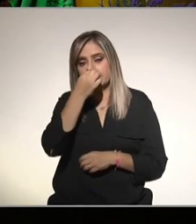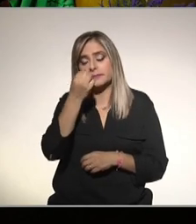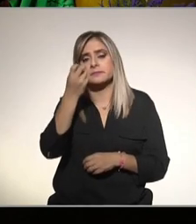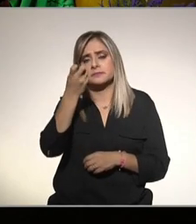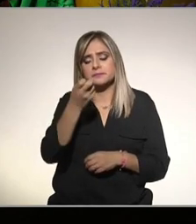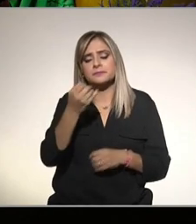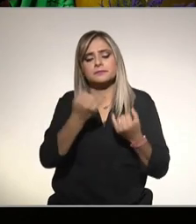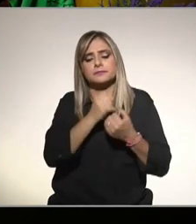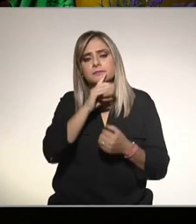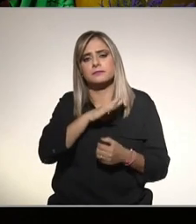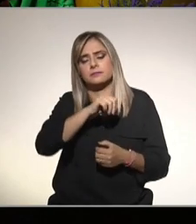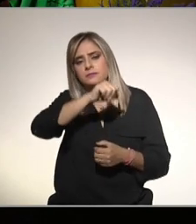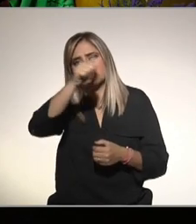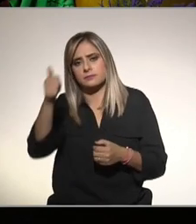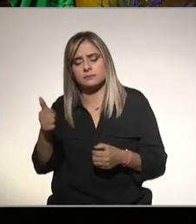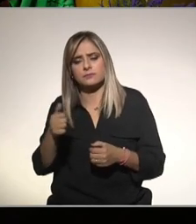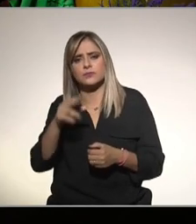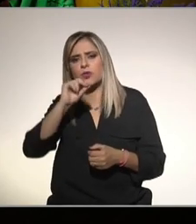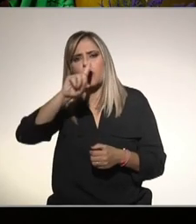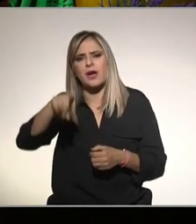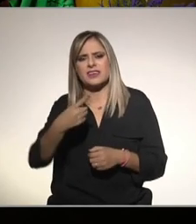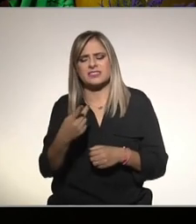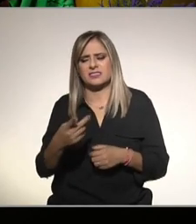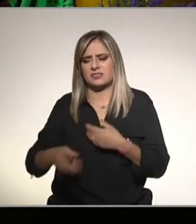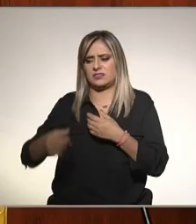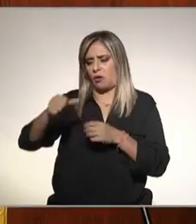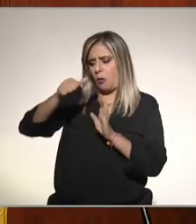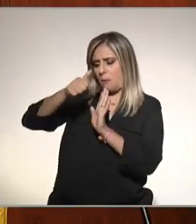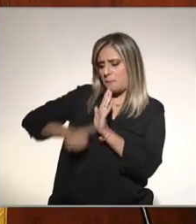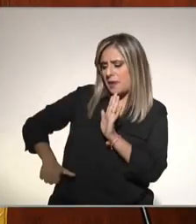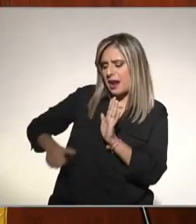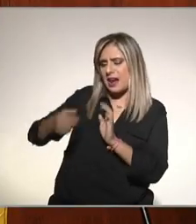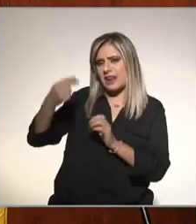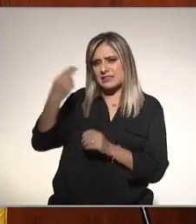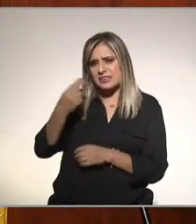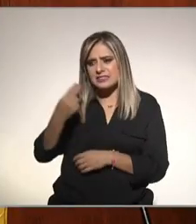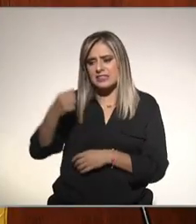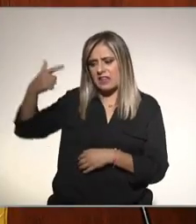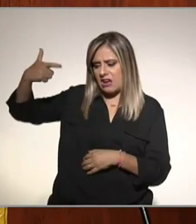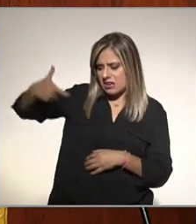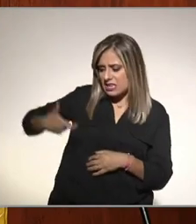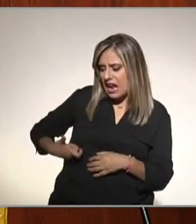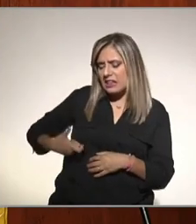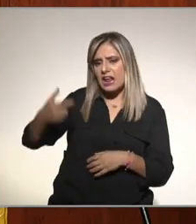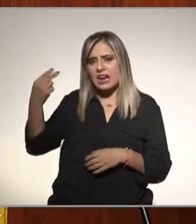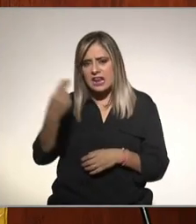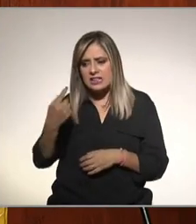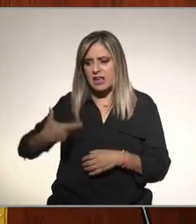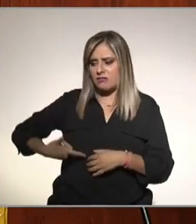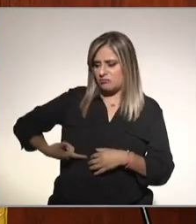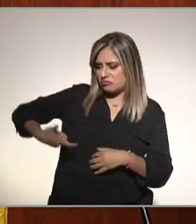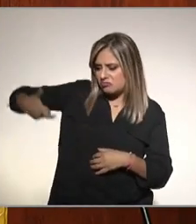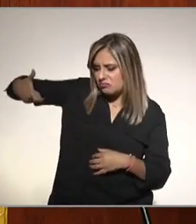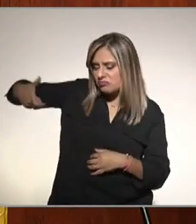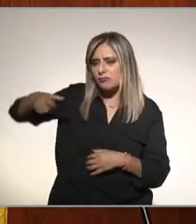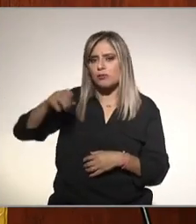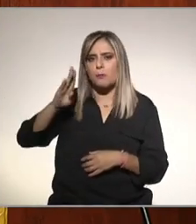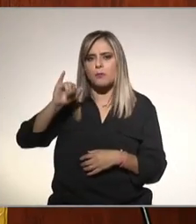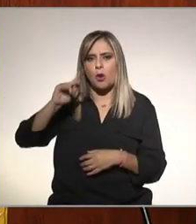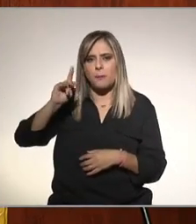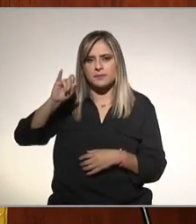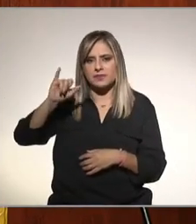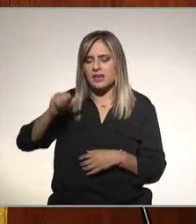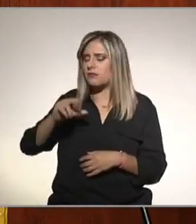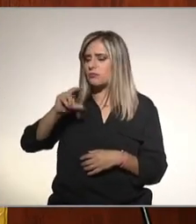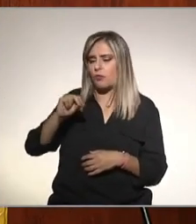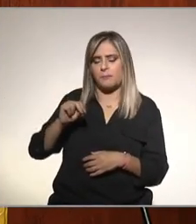invasivo que eso es algo fundamental ¿qué decir que no es invasivo? eso quiere decir que te voy a picar no voy a tomar tejido como es la biopsia y